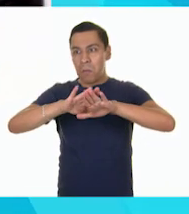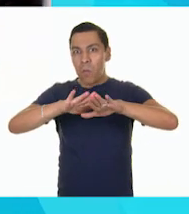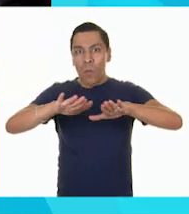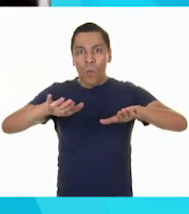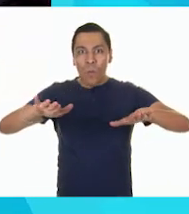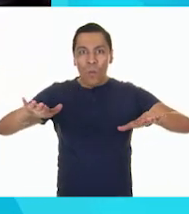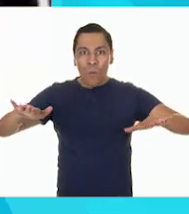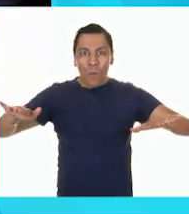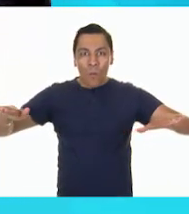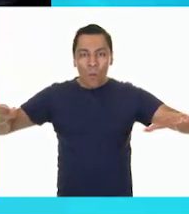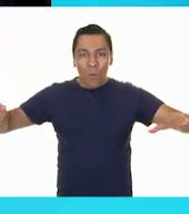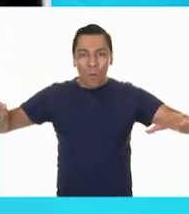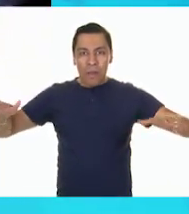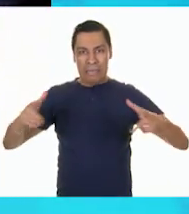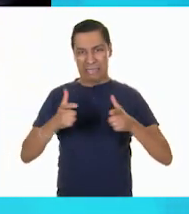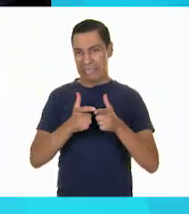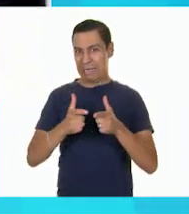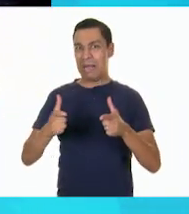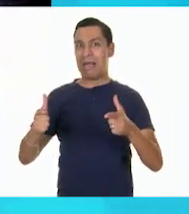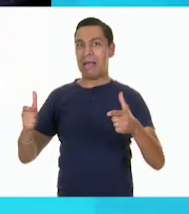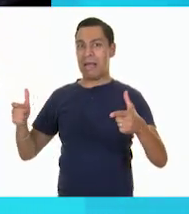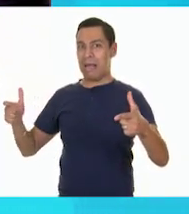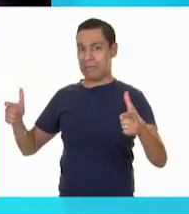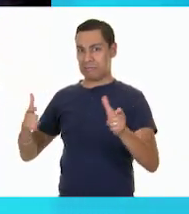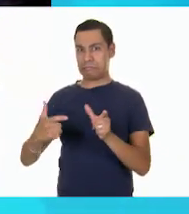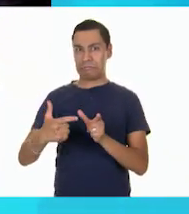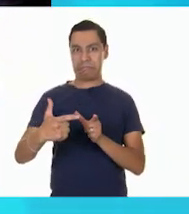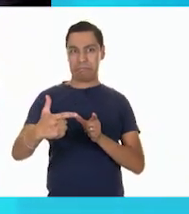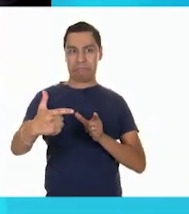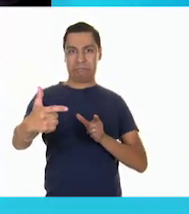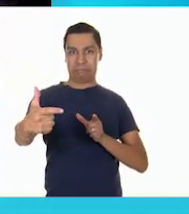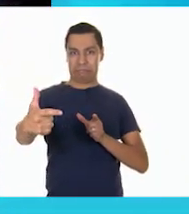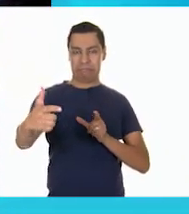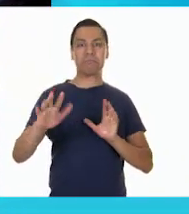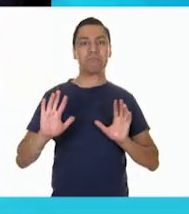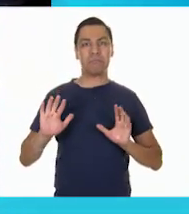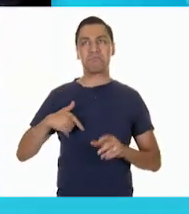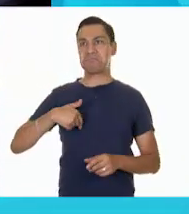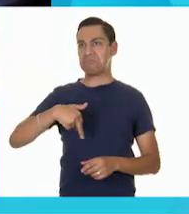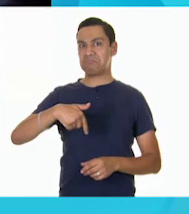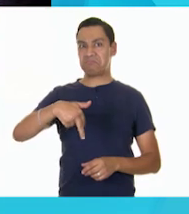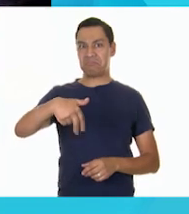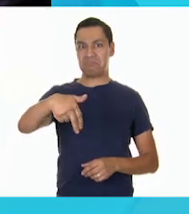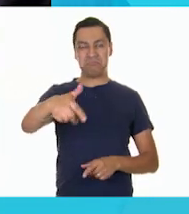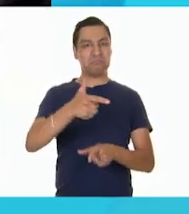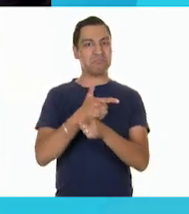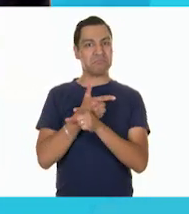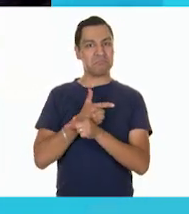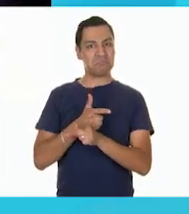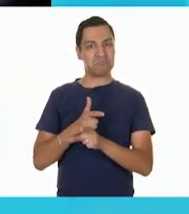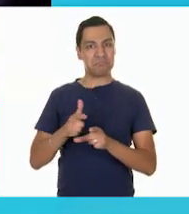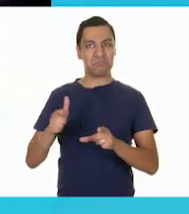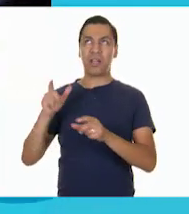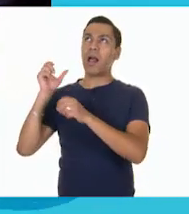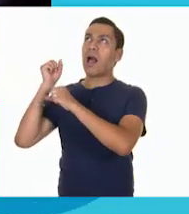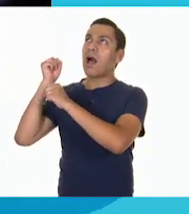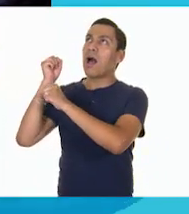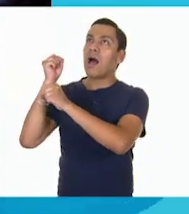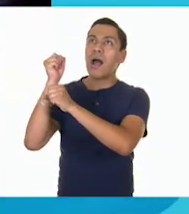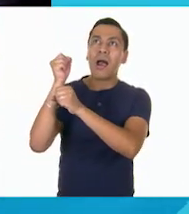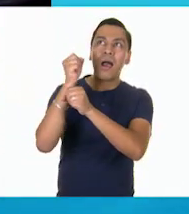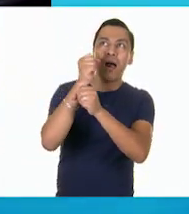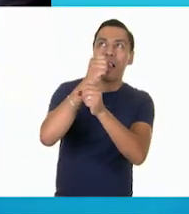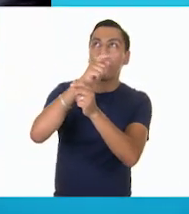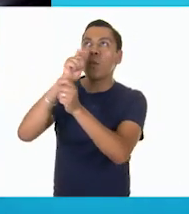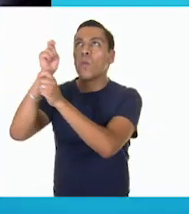está grande. En la playa, puedes caminar. En la playa hay mucho viento